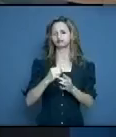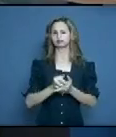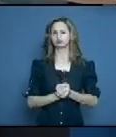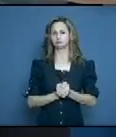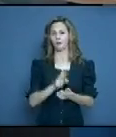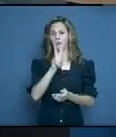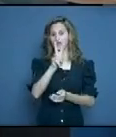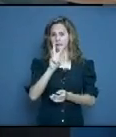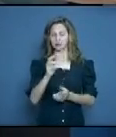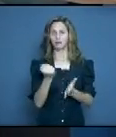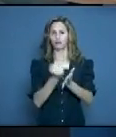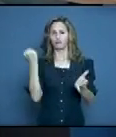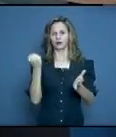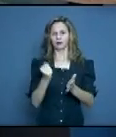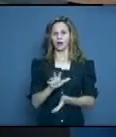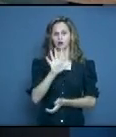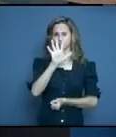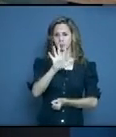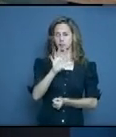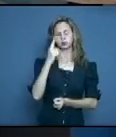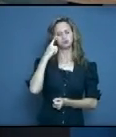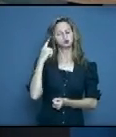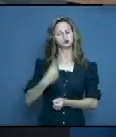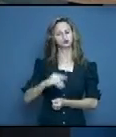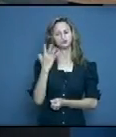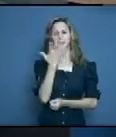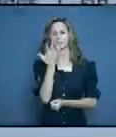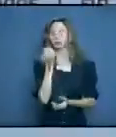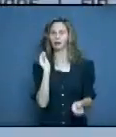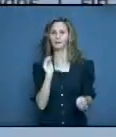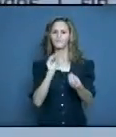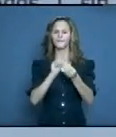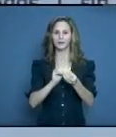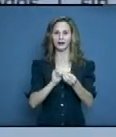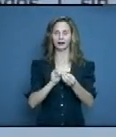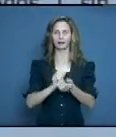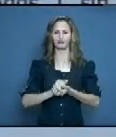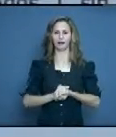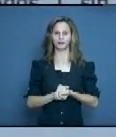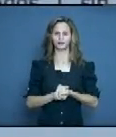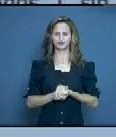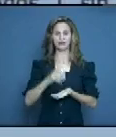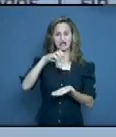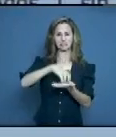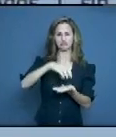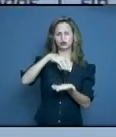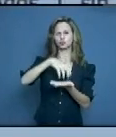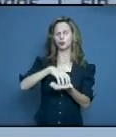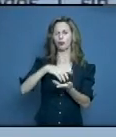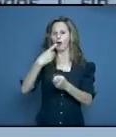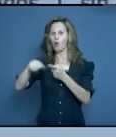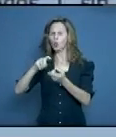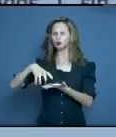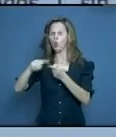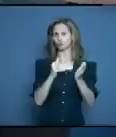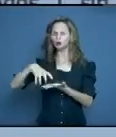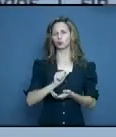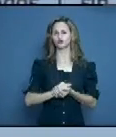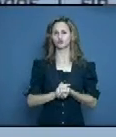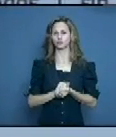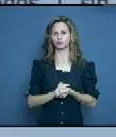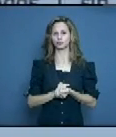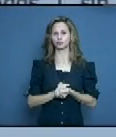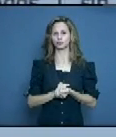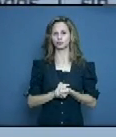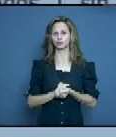confirmados y en 5 se desconoce la fuente de infección. Área de salud, René Ávila Reyes, 28 casos que saluda la exurquiola,